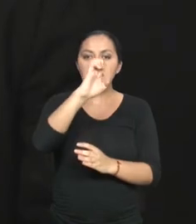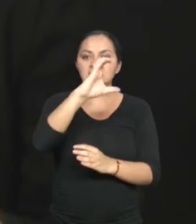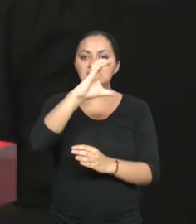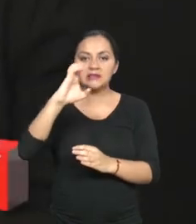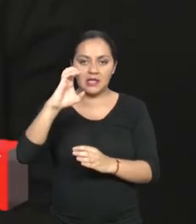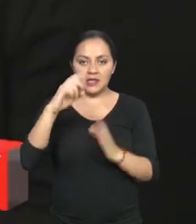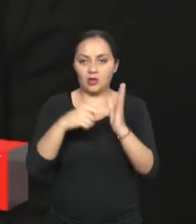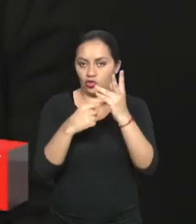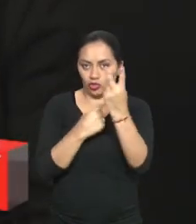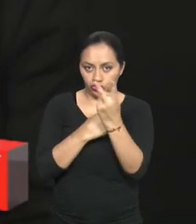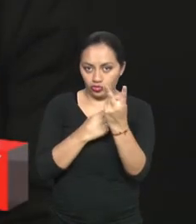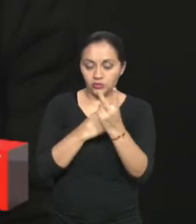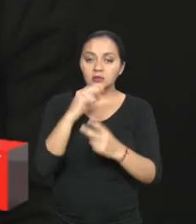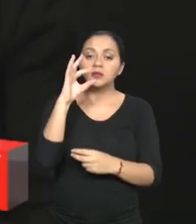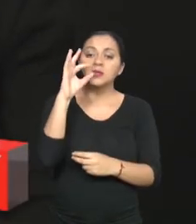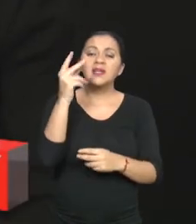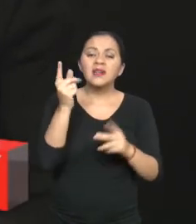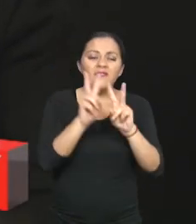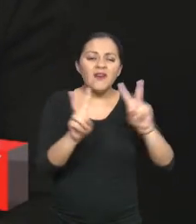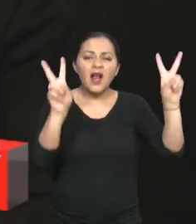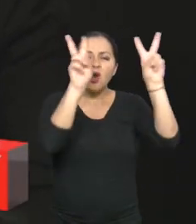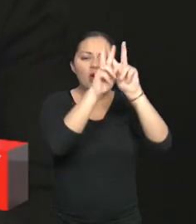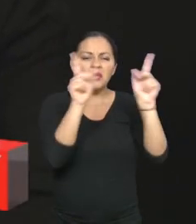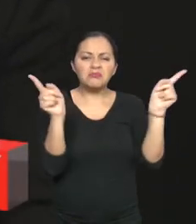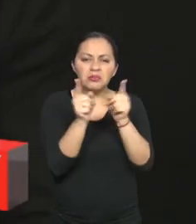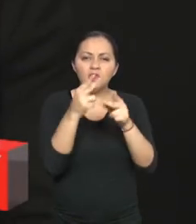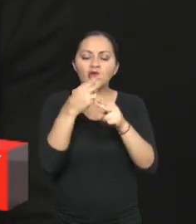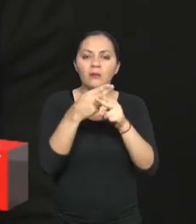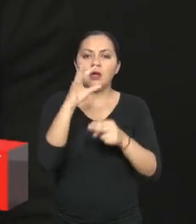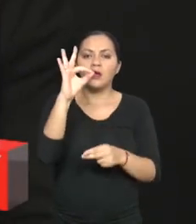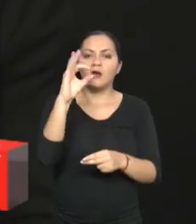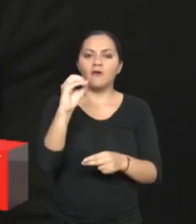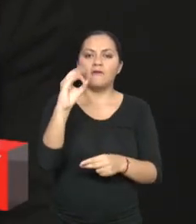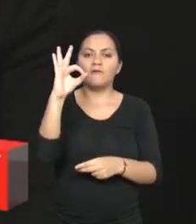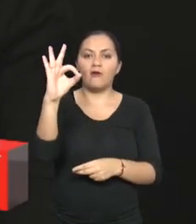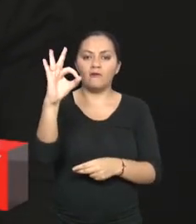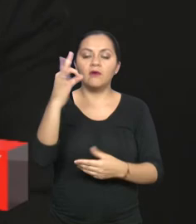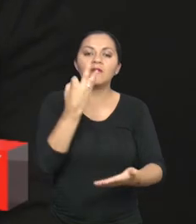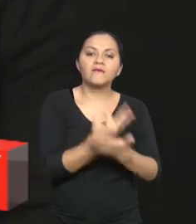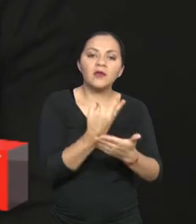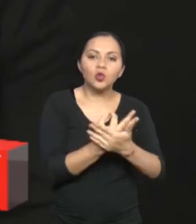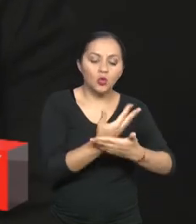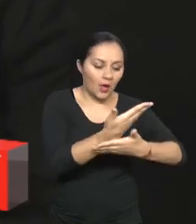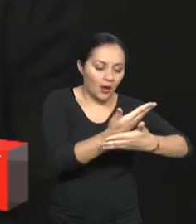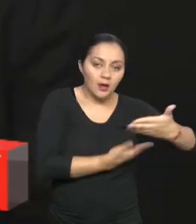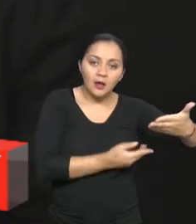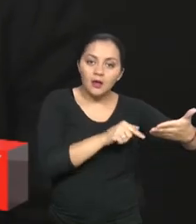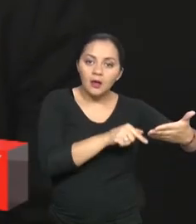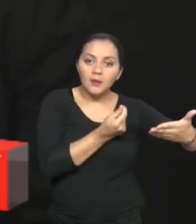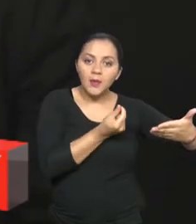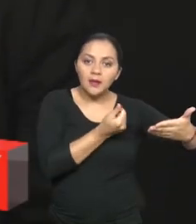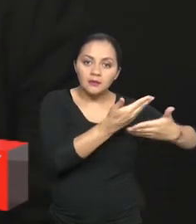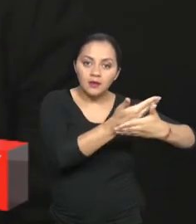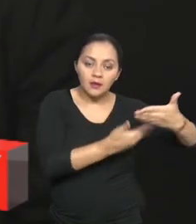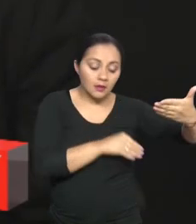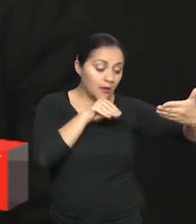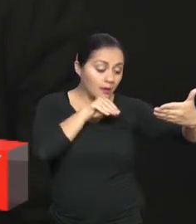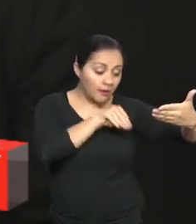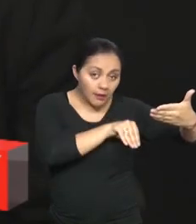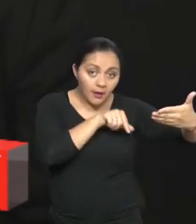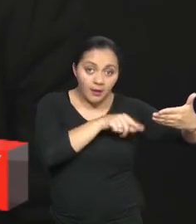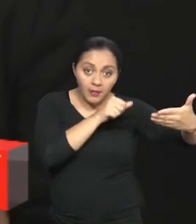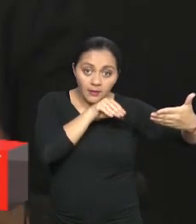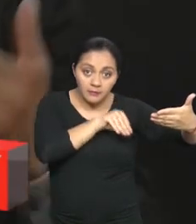Sin embargo, el precio FOB no es otro que el precio en factura del bien que estoy comprando o el bien que estoy